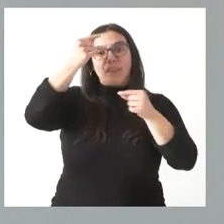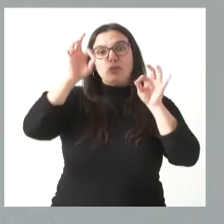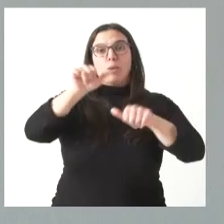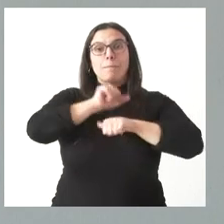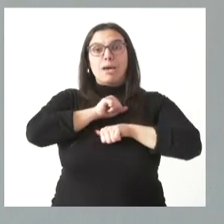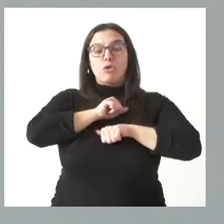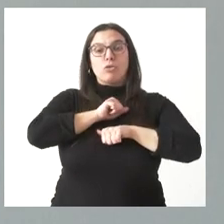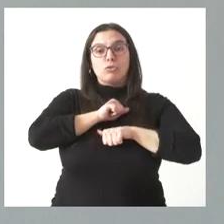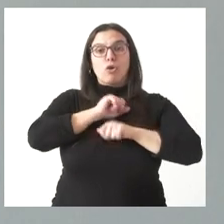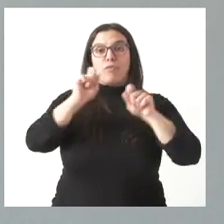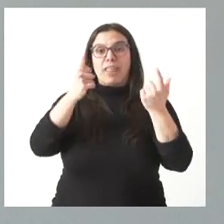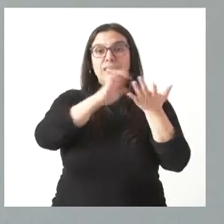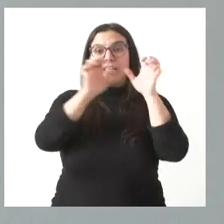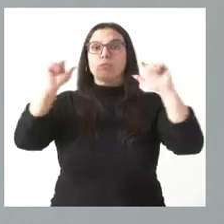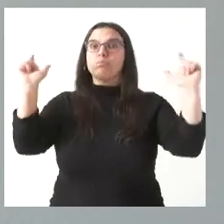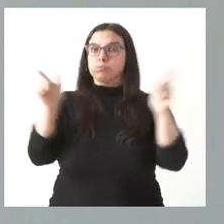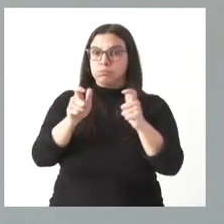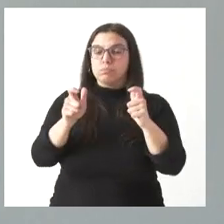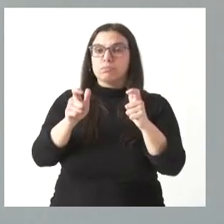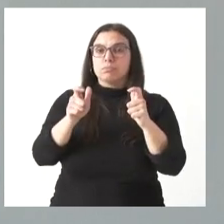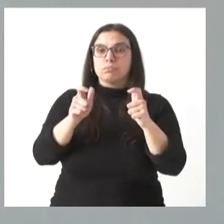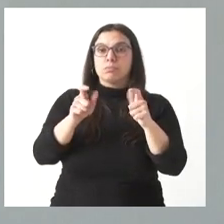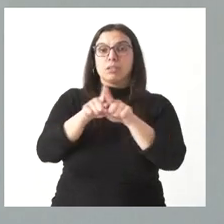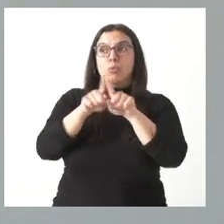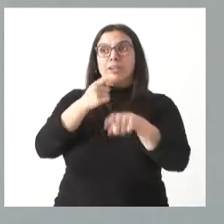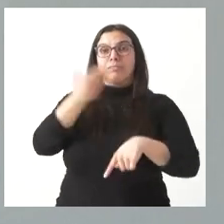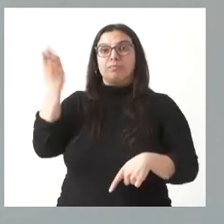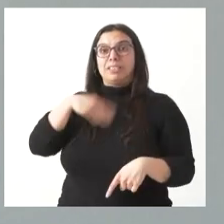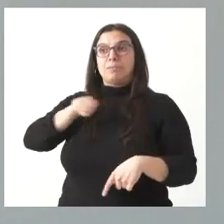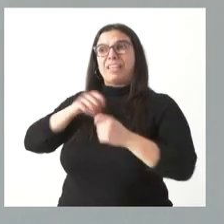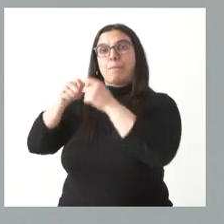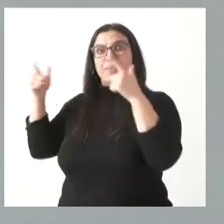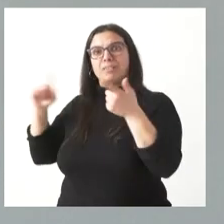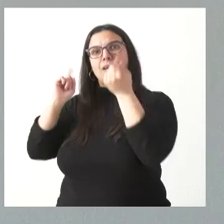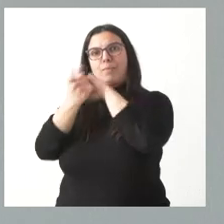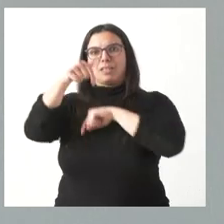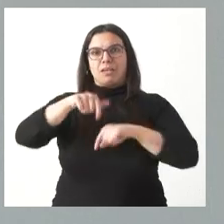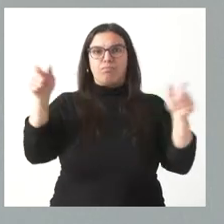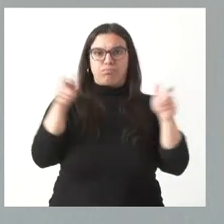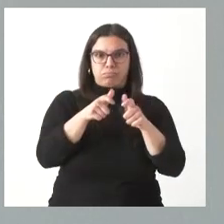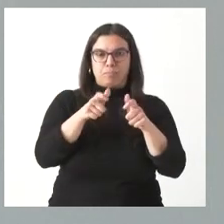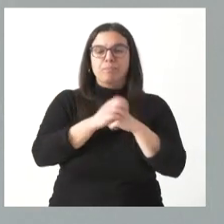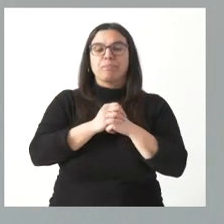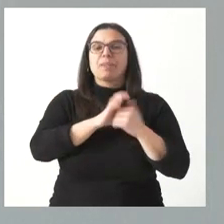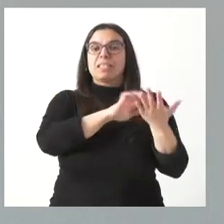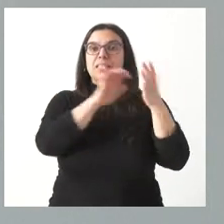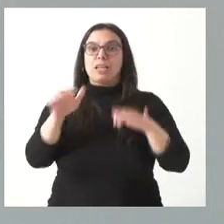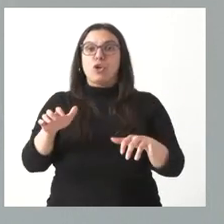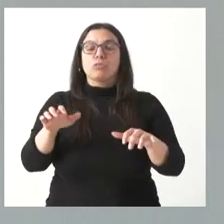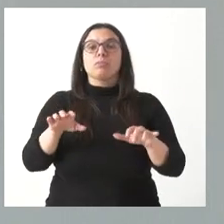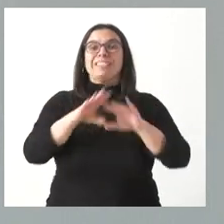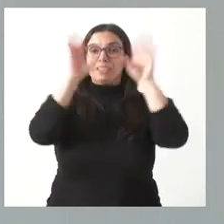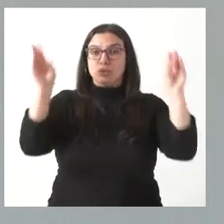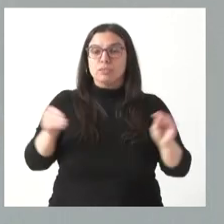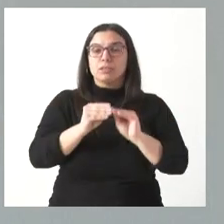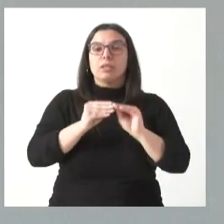registrado en Castilla y León bajan al contrario de que ocurre en el conjunto nacional, que el dato es de subida. Castilla y León, en términos absolutos, es la